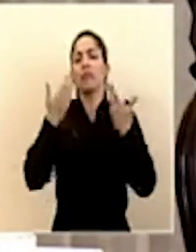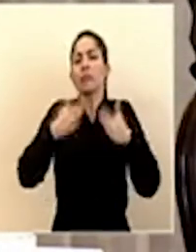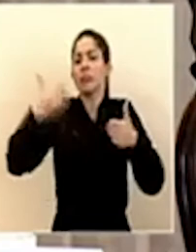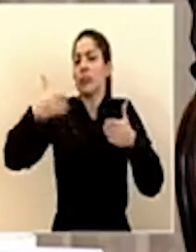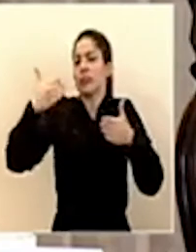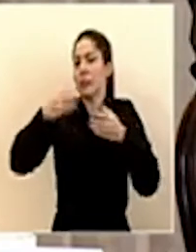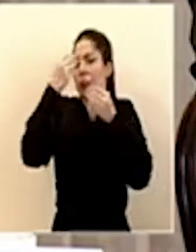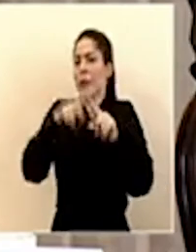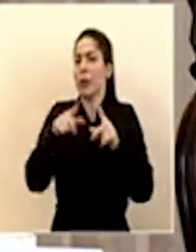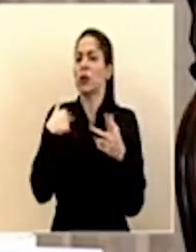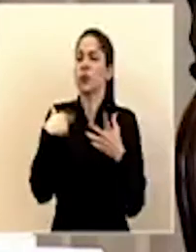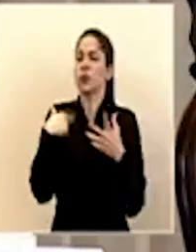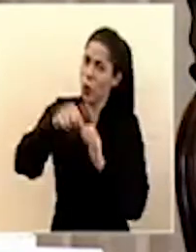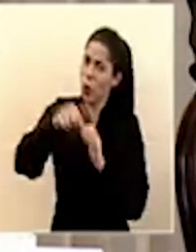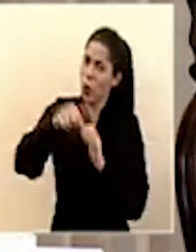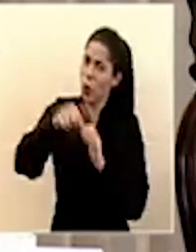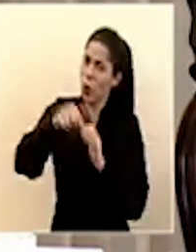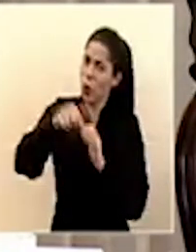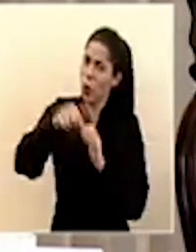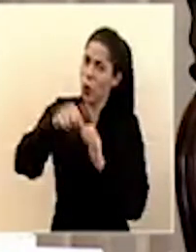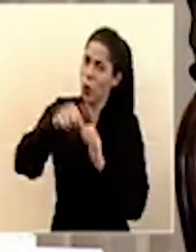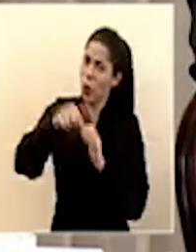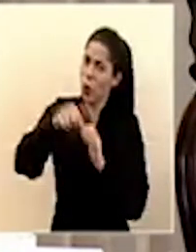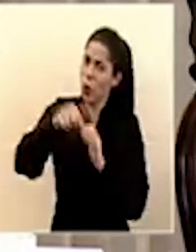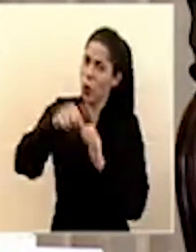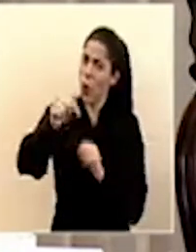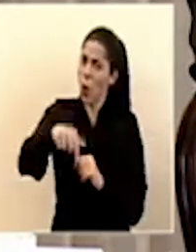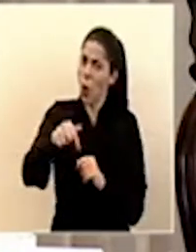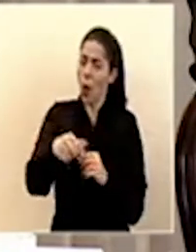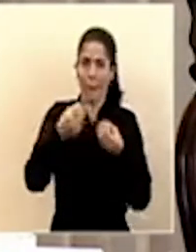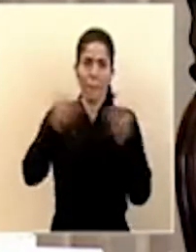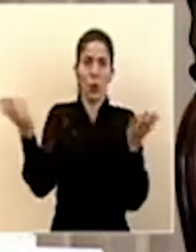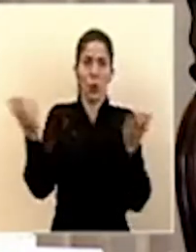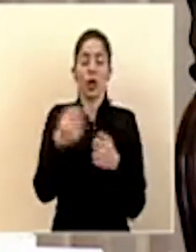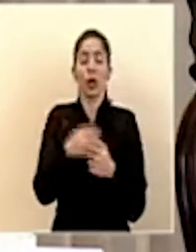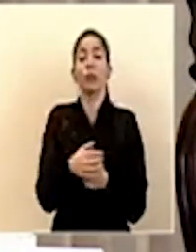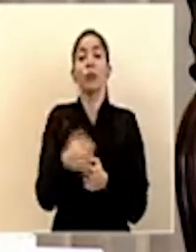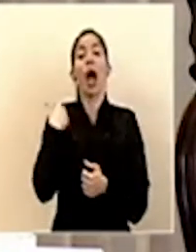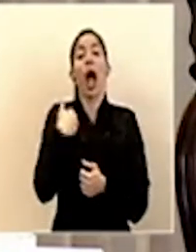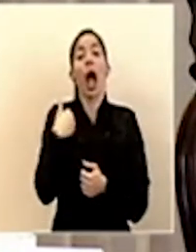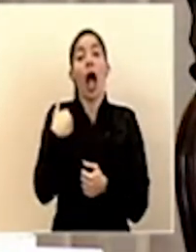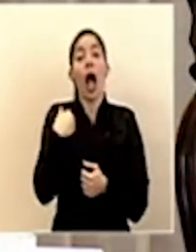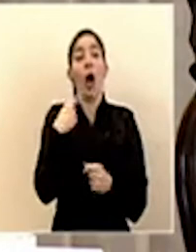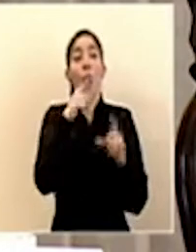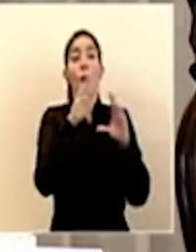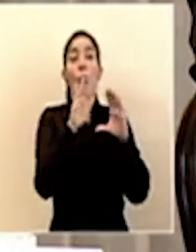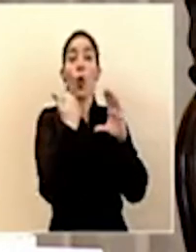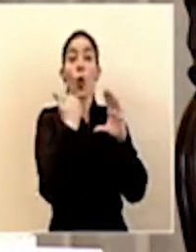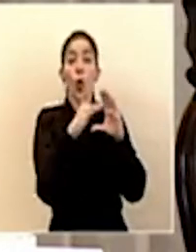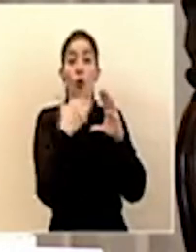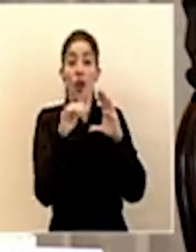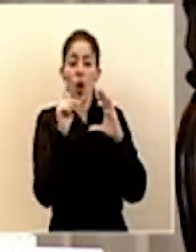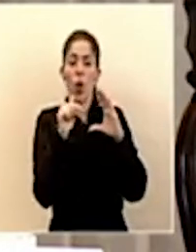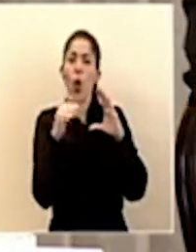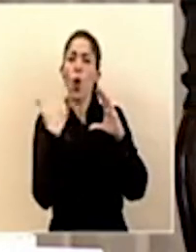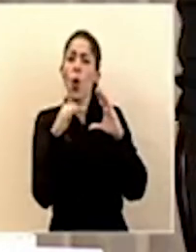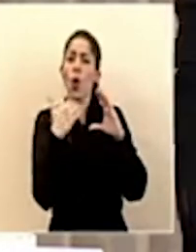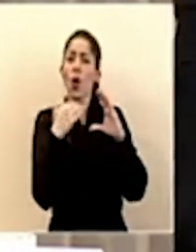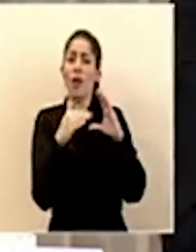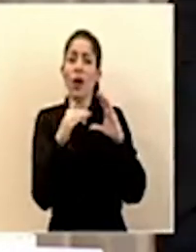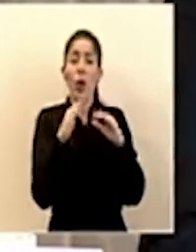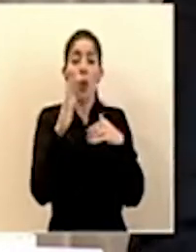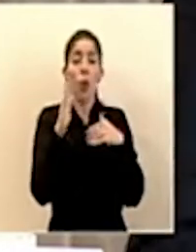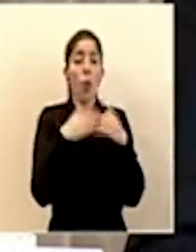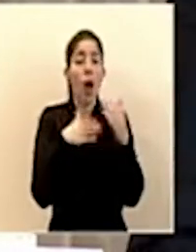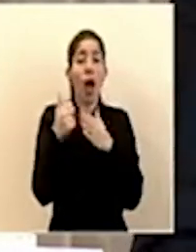indicando pero quiero hacerlo mucho más enfático hoy y público que tenemos un correo electrónico en donde toda la